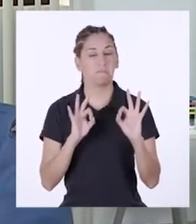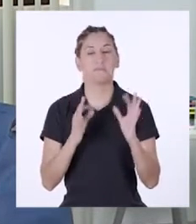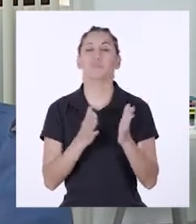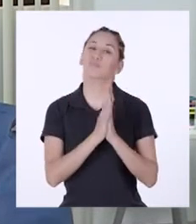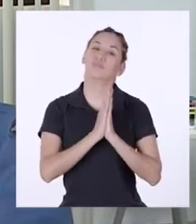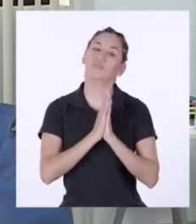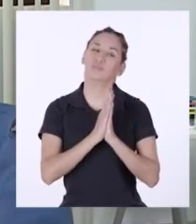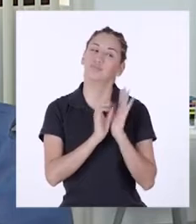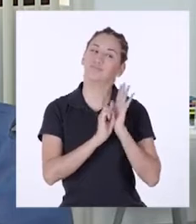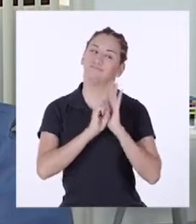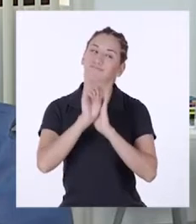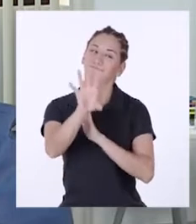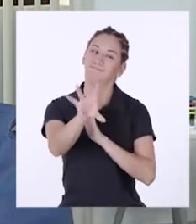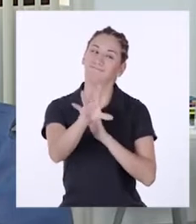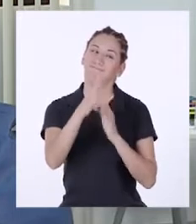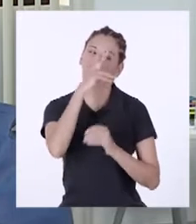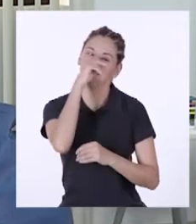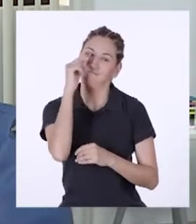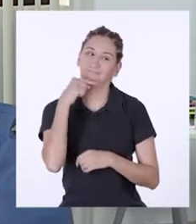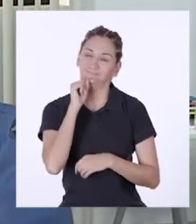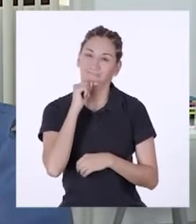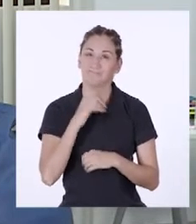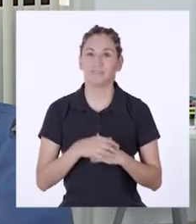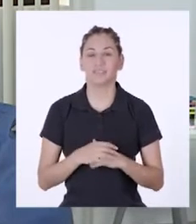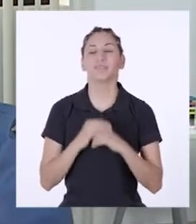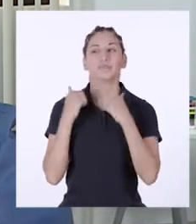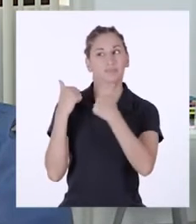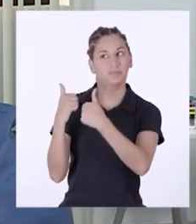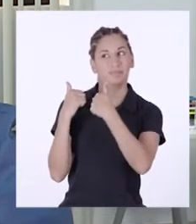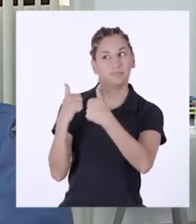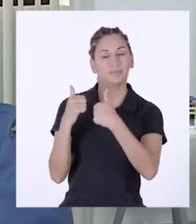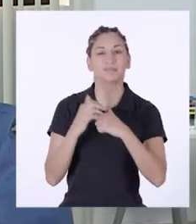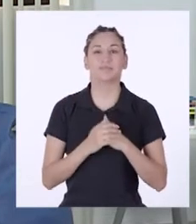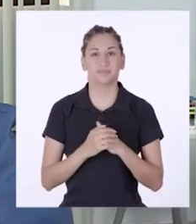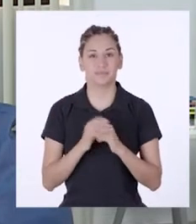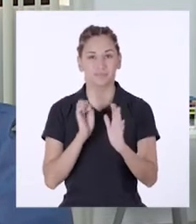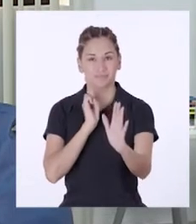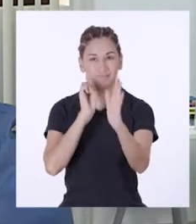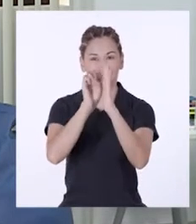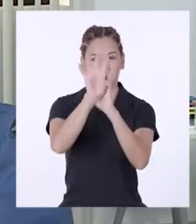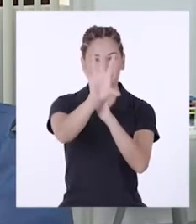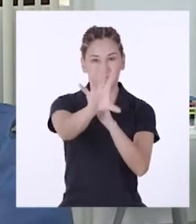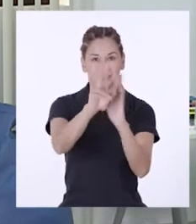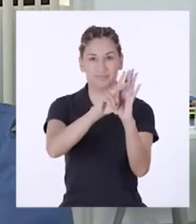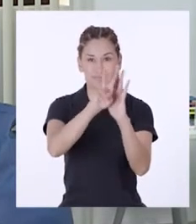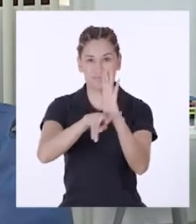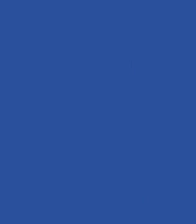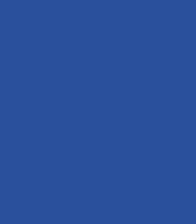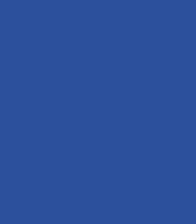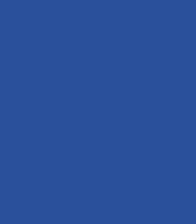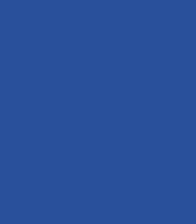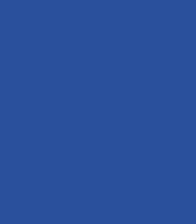Por favor, proyectalo, Gugliana. ¡Muy bien! ¡Proyectando video!